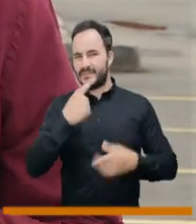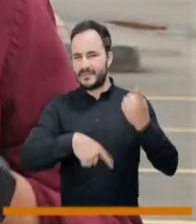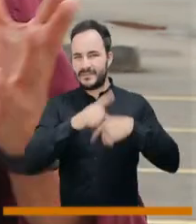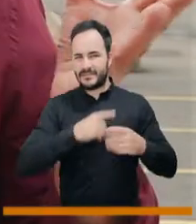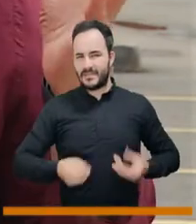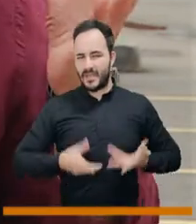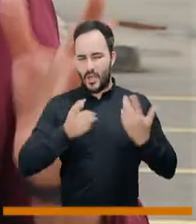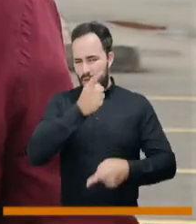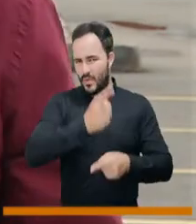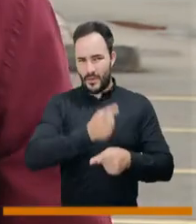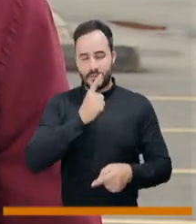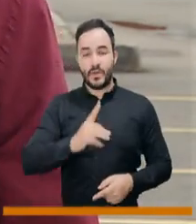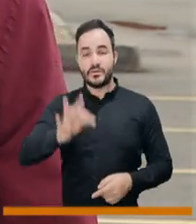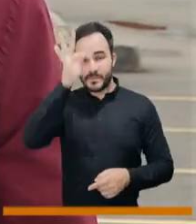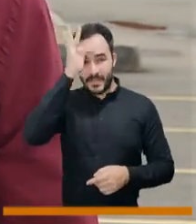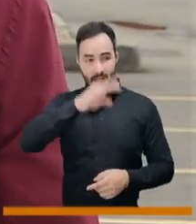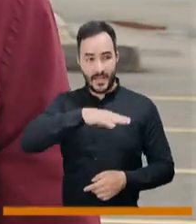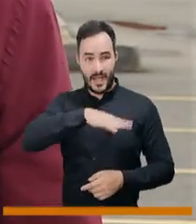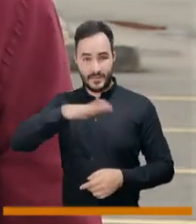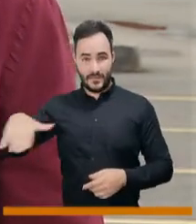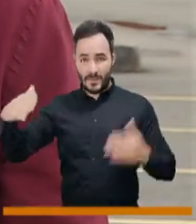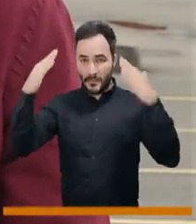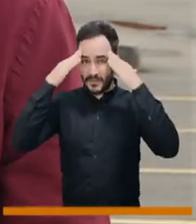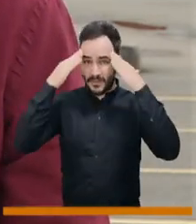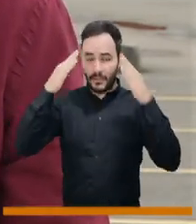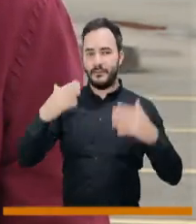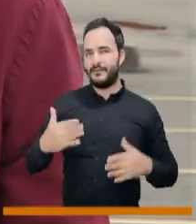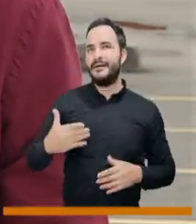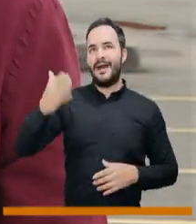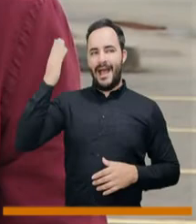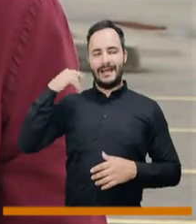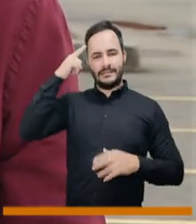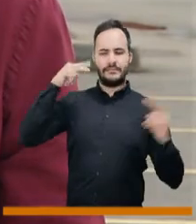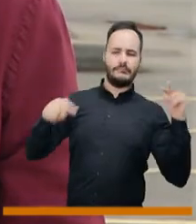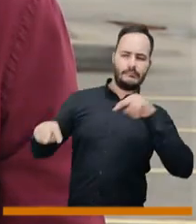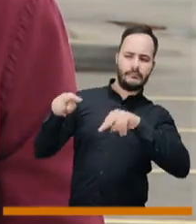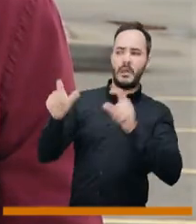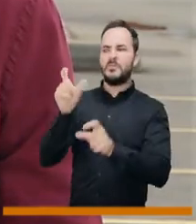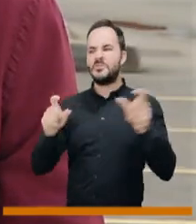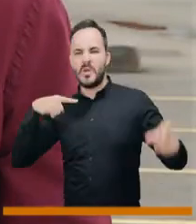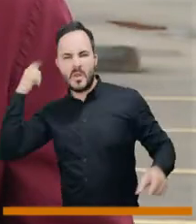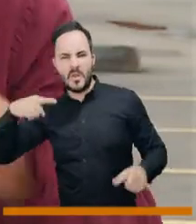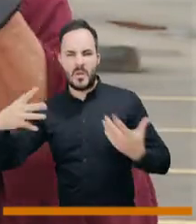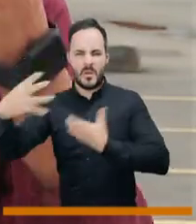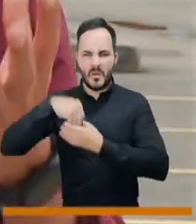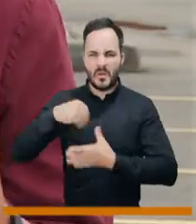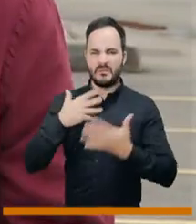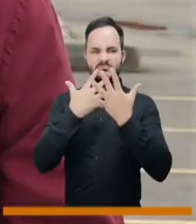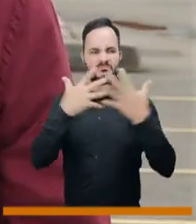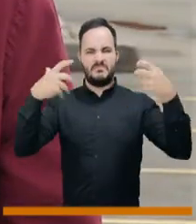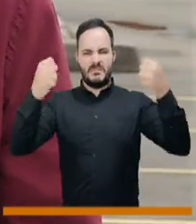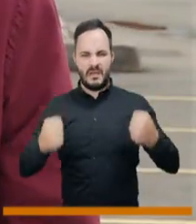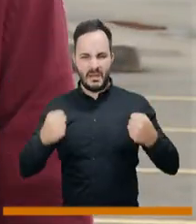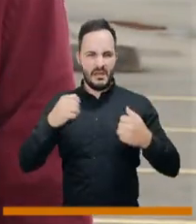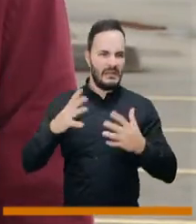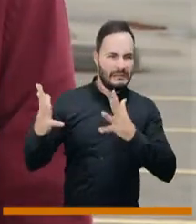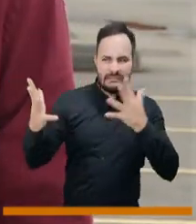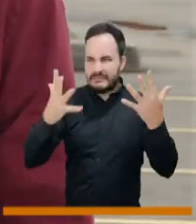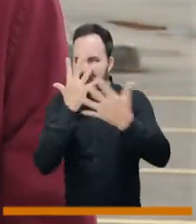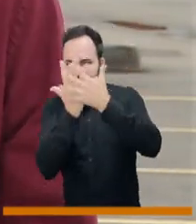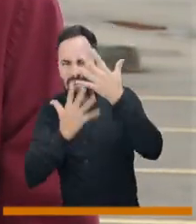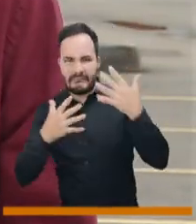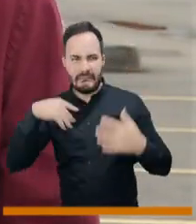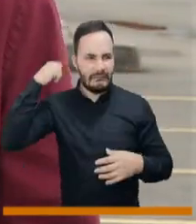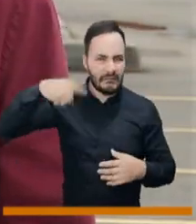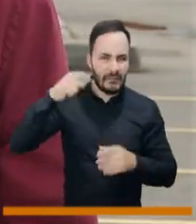de Antioquia no es ese hospital anterior que la gente miraba como de encierro, como manicomio, como en rejas. No, ya es un